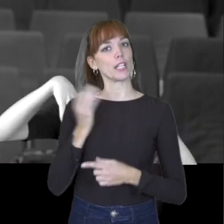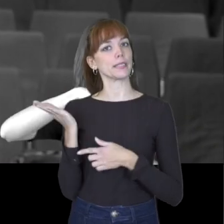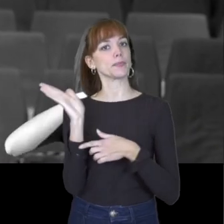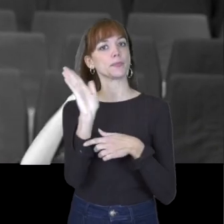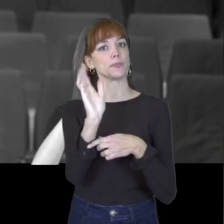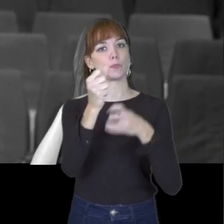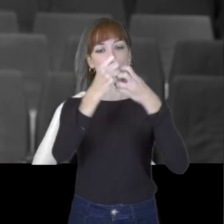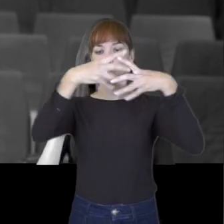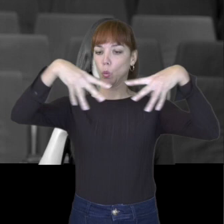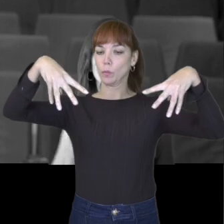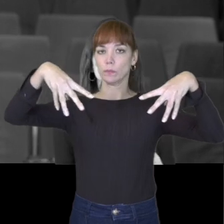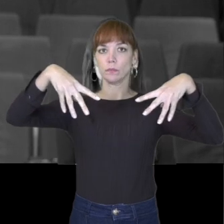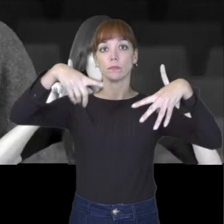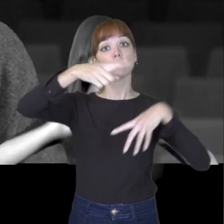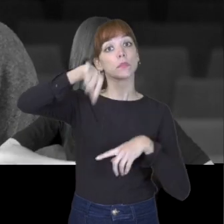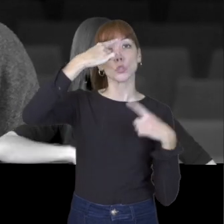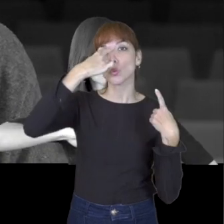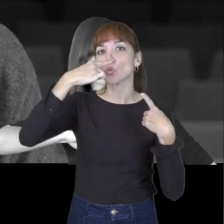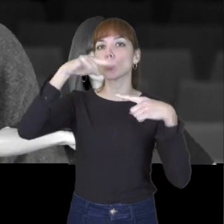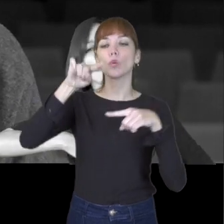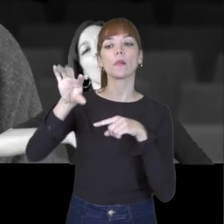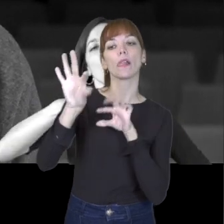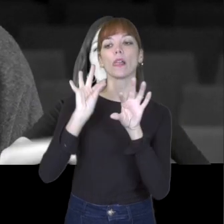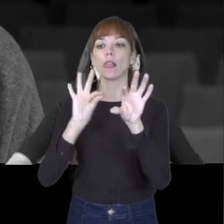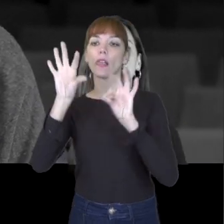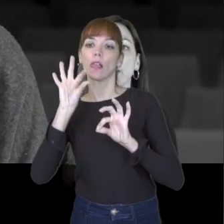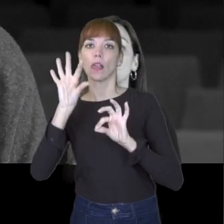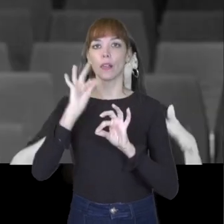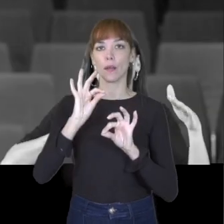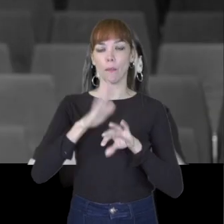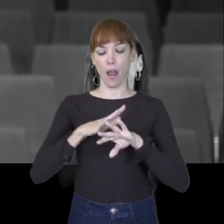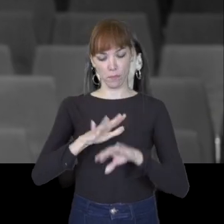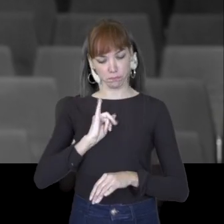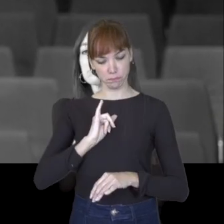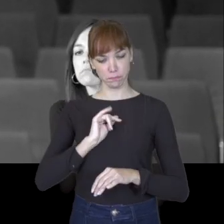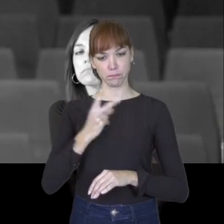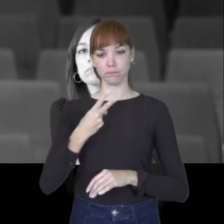asociaciones eligieran el valor con el cual se sentían más cómodas, más identificadas.